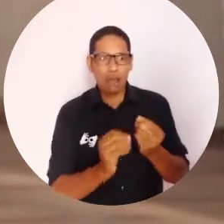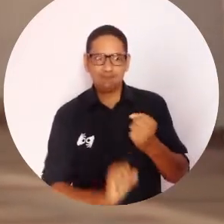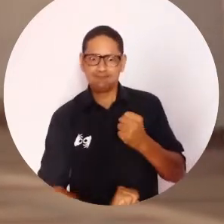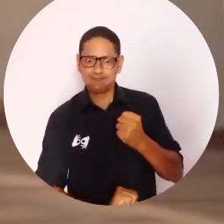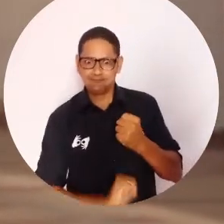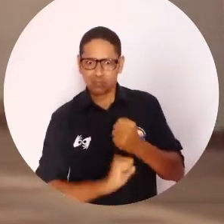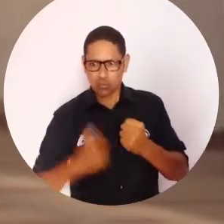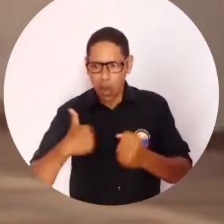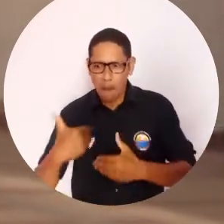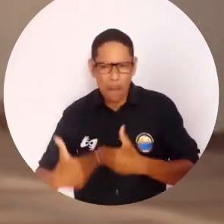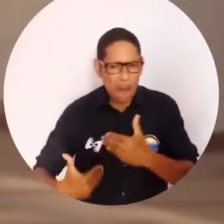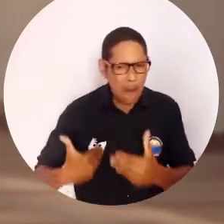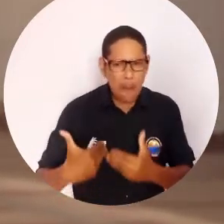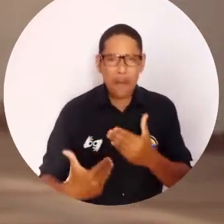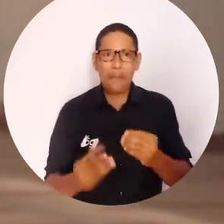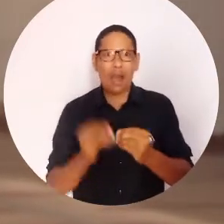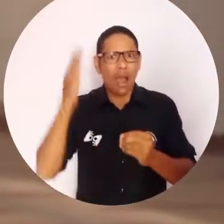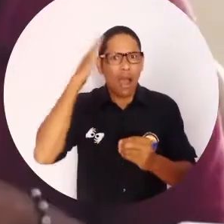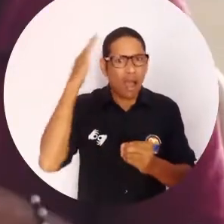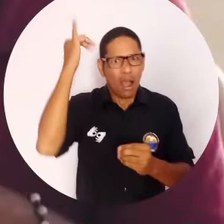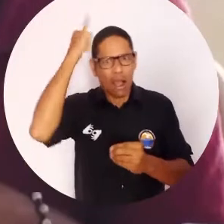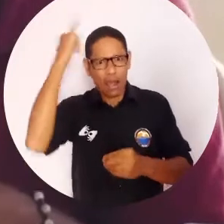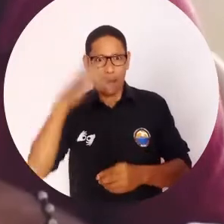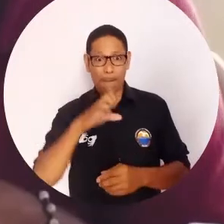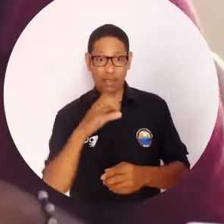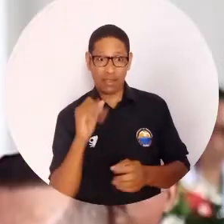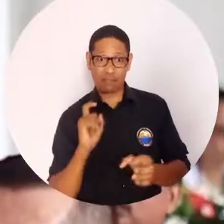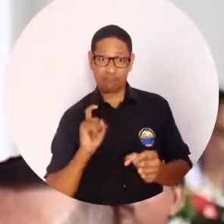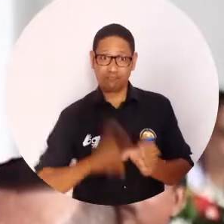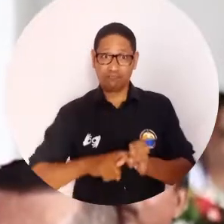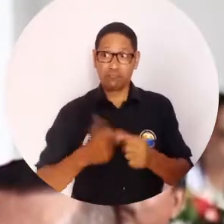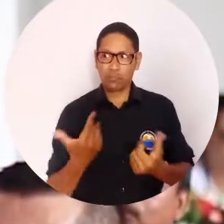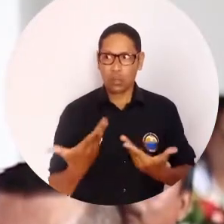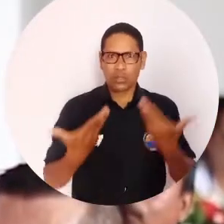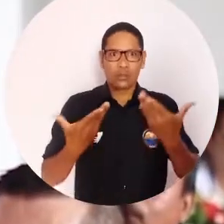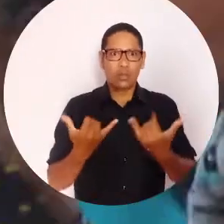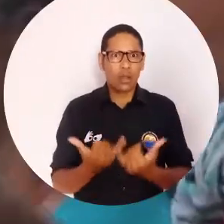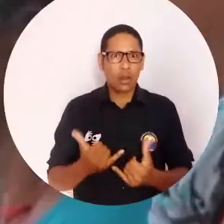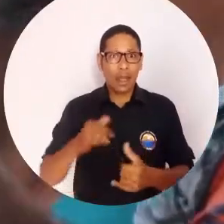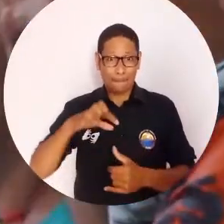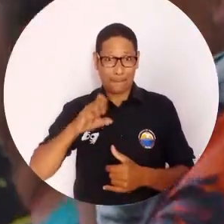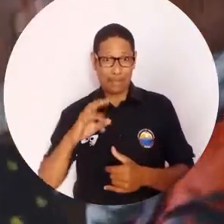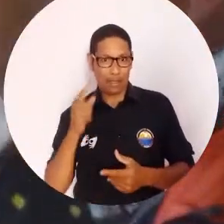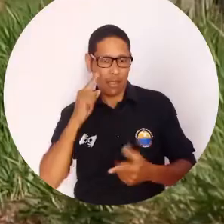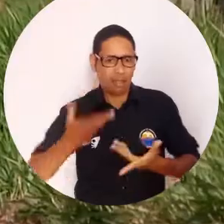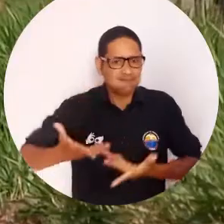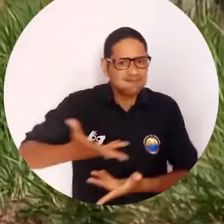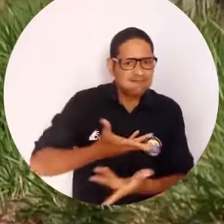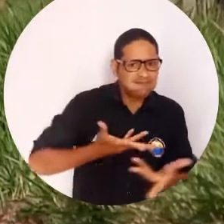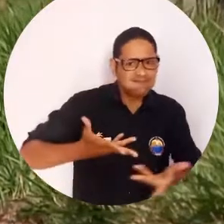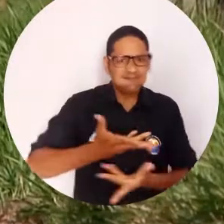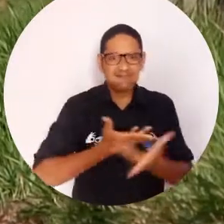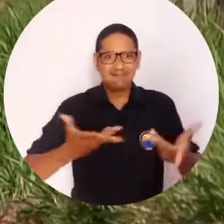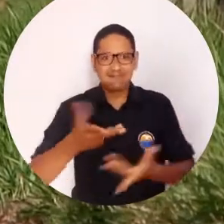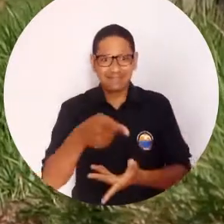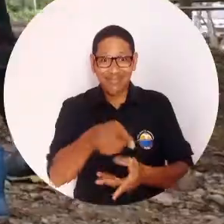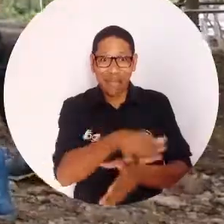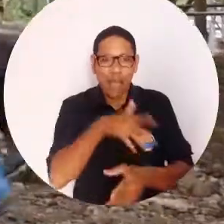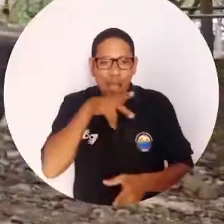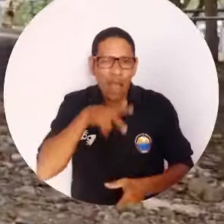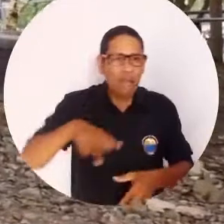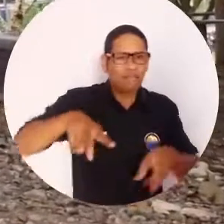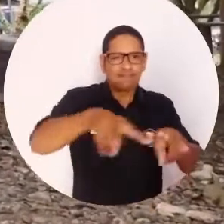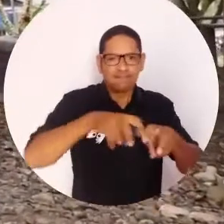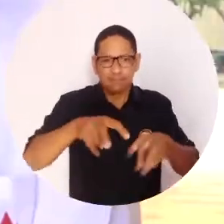nos dio el mayor impulso para la vinculación de la academia. Con el PDE estamos dando la verdadera transformación del campo